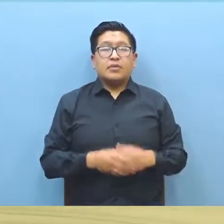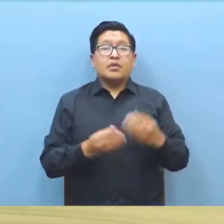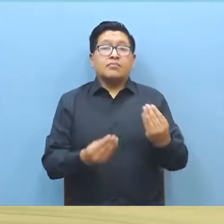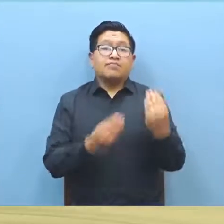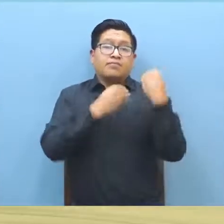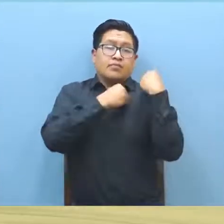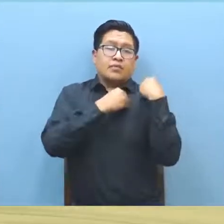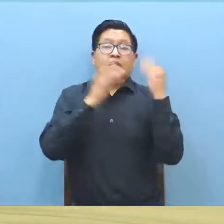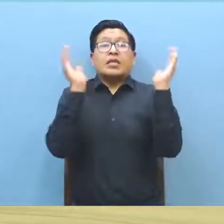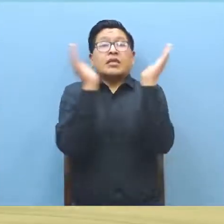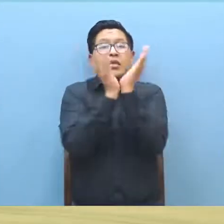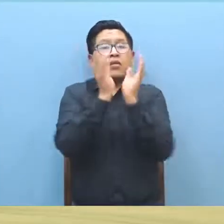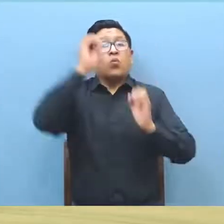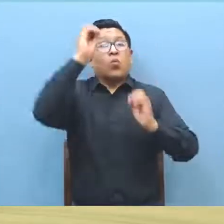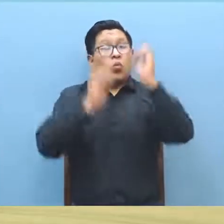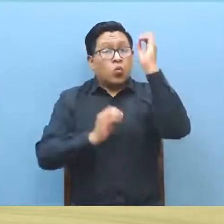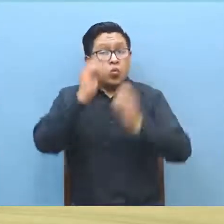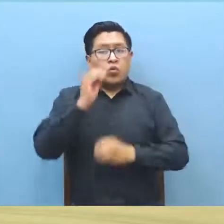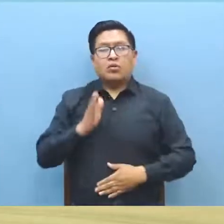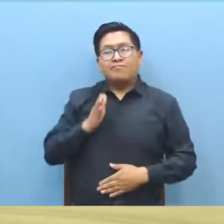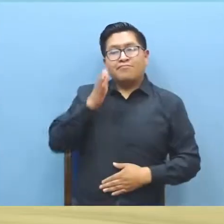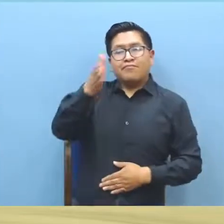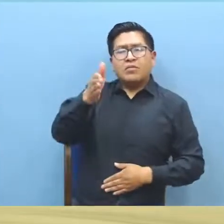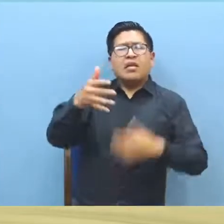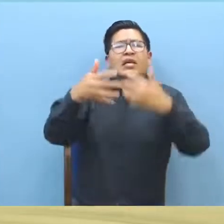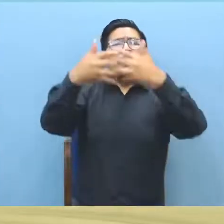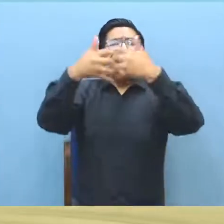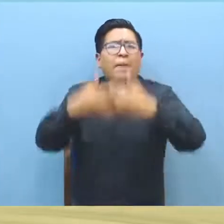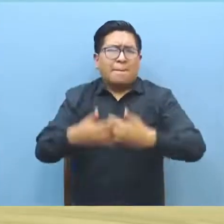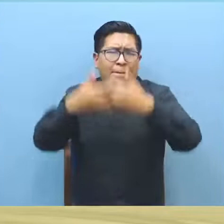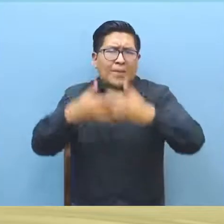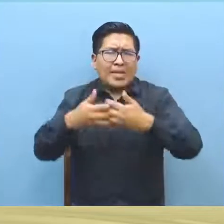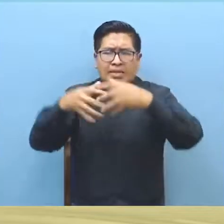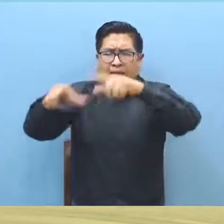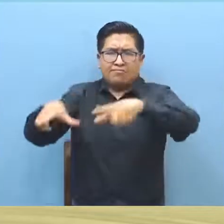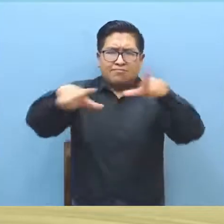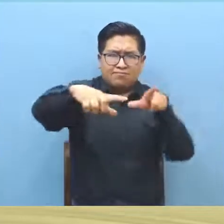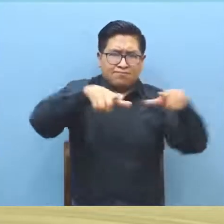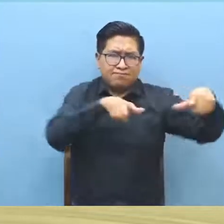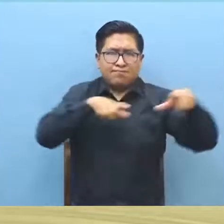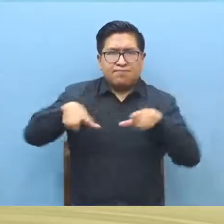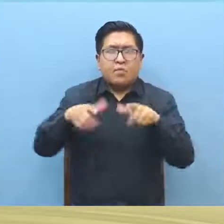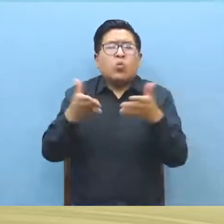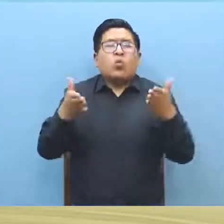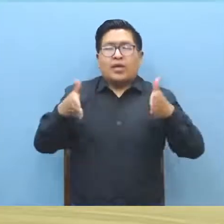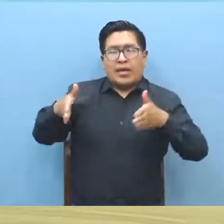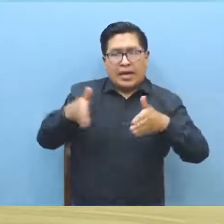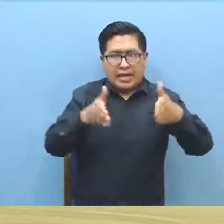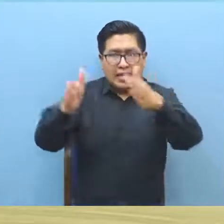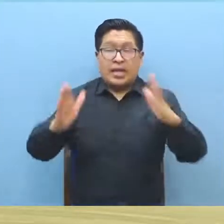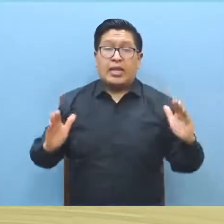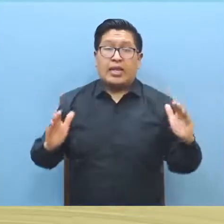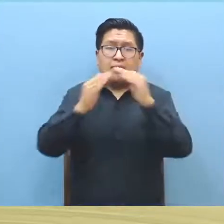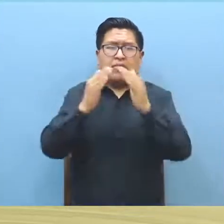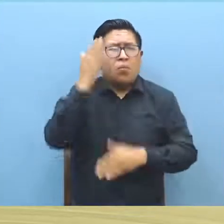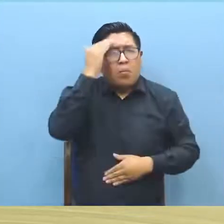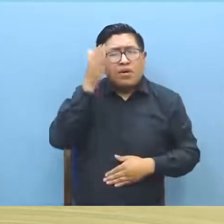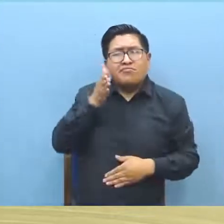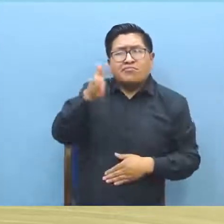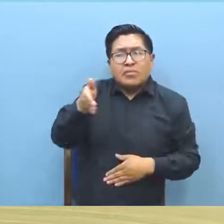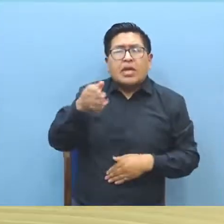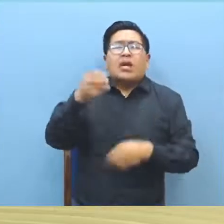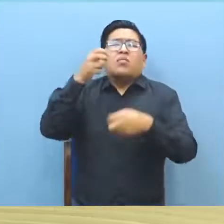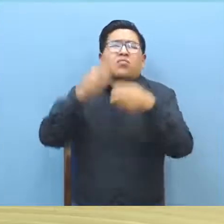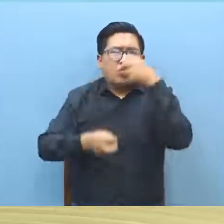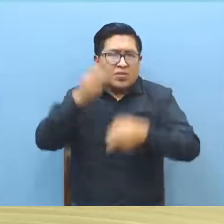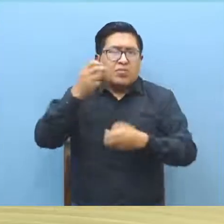La Delegación Defensorial de Oruro se constituyó en la empresa Inseror ubicada en la carretera La Paz para mediar en el conflicto laboral de